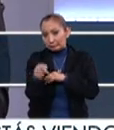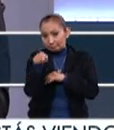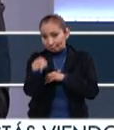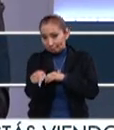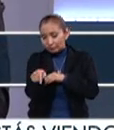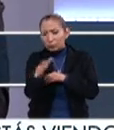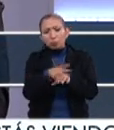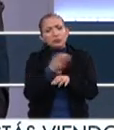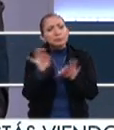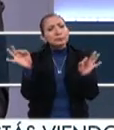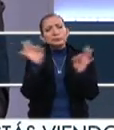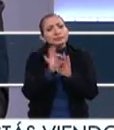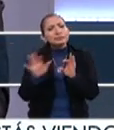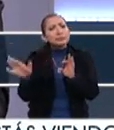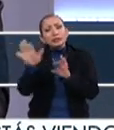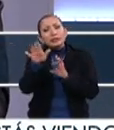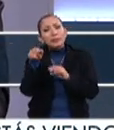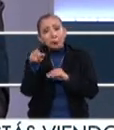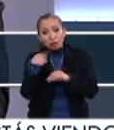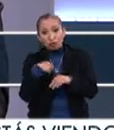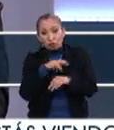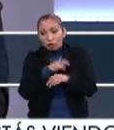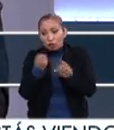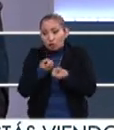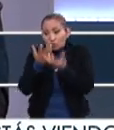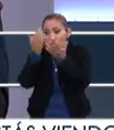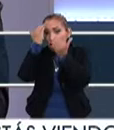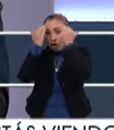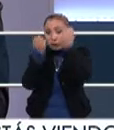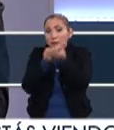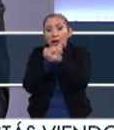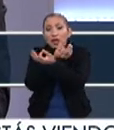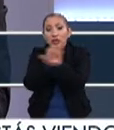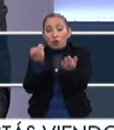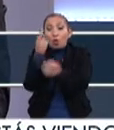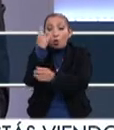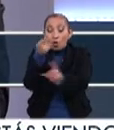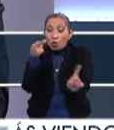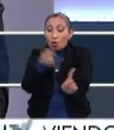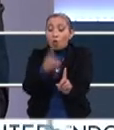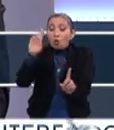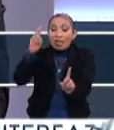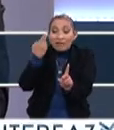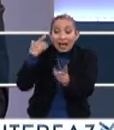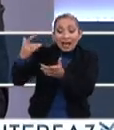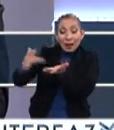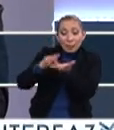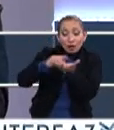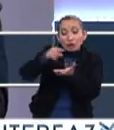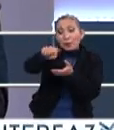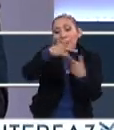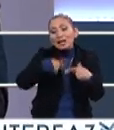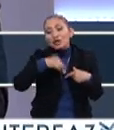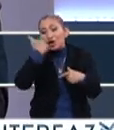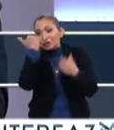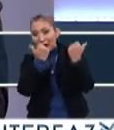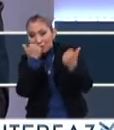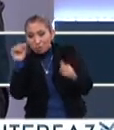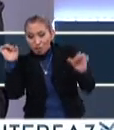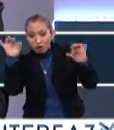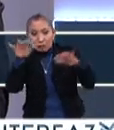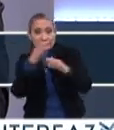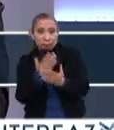¿Y por qué es importante? Porque es importante para nosotros transmitir conocimiento. Entonces, uno, tener las universidades, tener el público, que son los estudiantes,